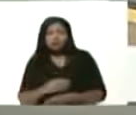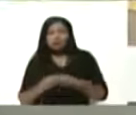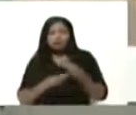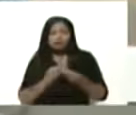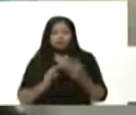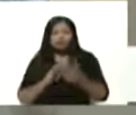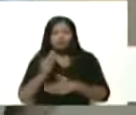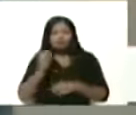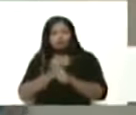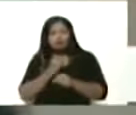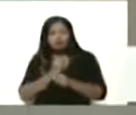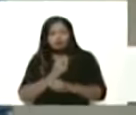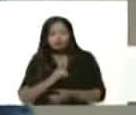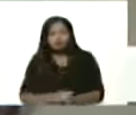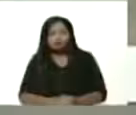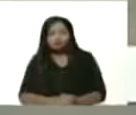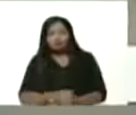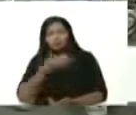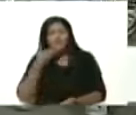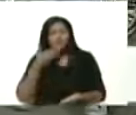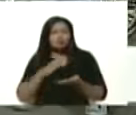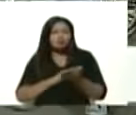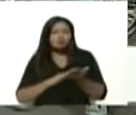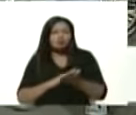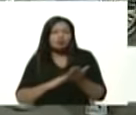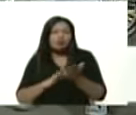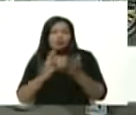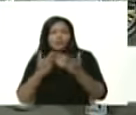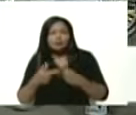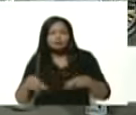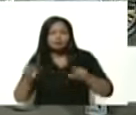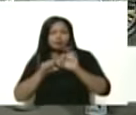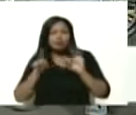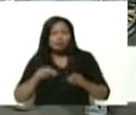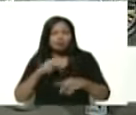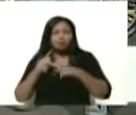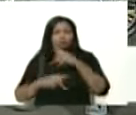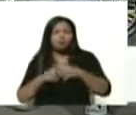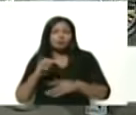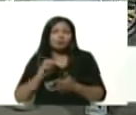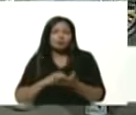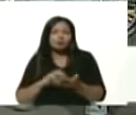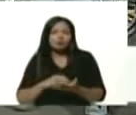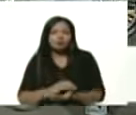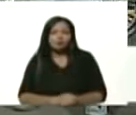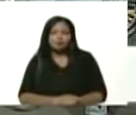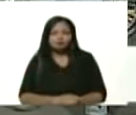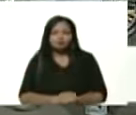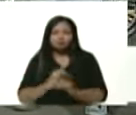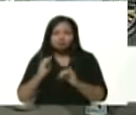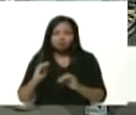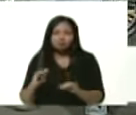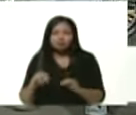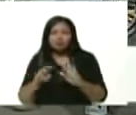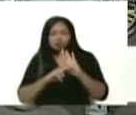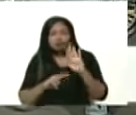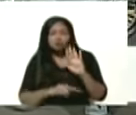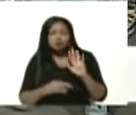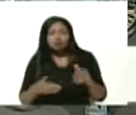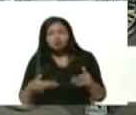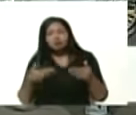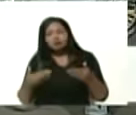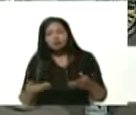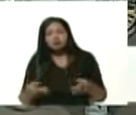fuentes de empleo y mejorar la economía venezolana con productos venezolanos, con productos mirandinos. Así que esa es la instrucción que usted ha dado y es la